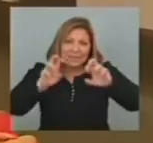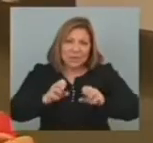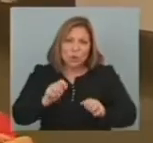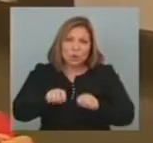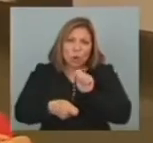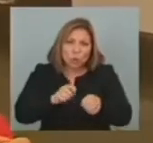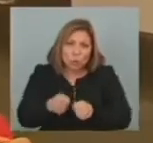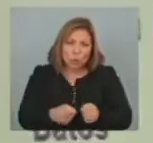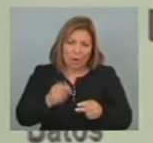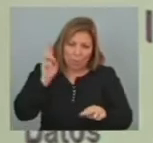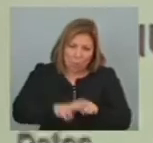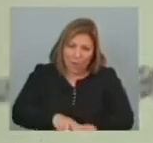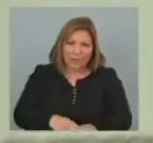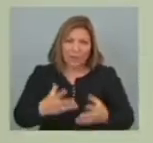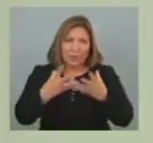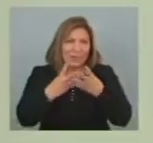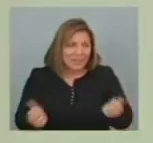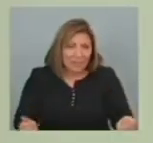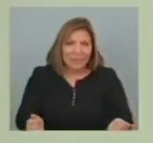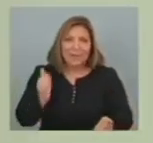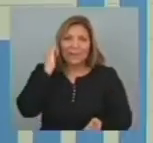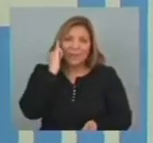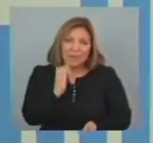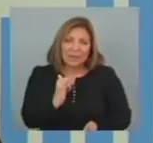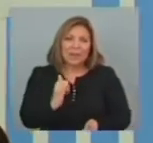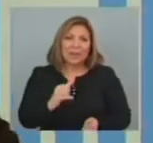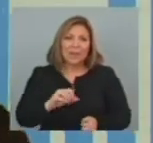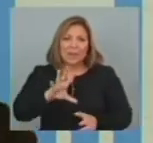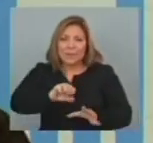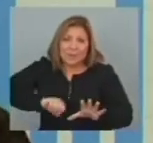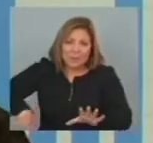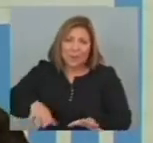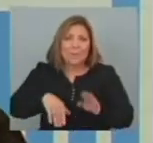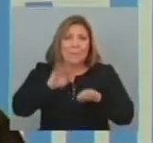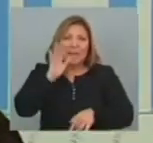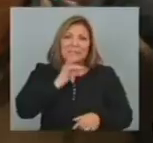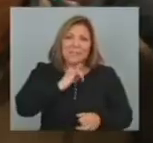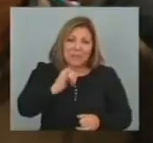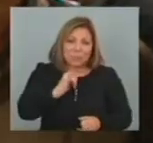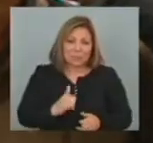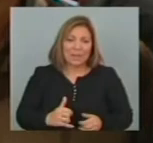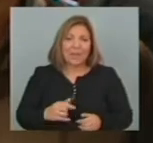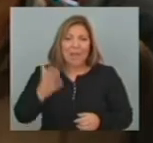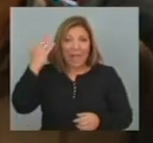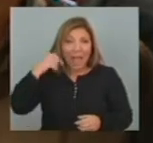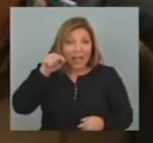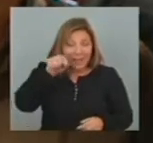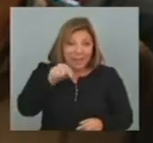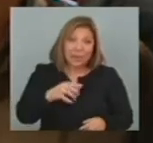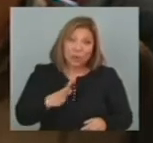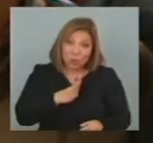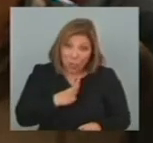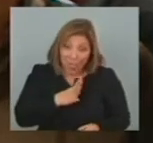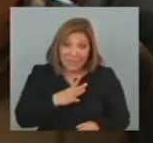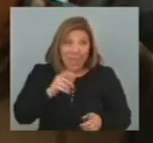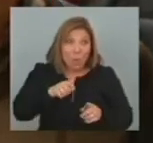torturas Muerte Privación De libertad Y desaparición Forzada A los delitos Más denunciados En aquellas causas Que todavía Están